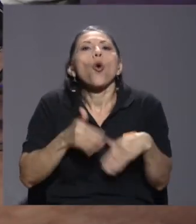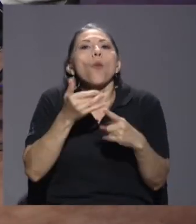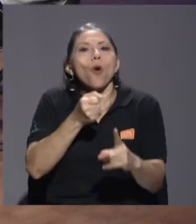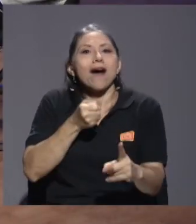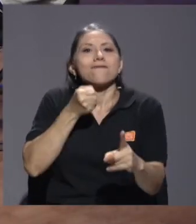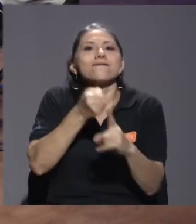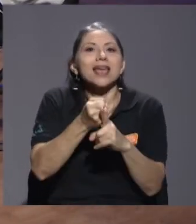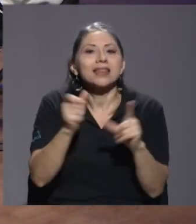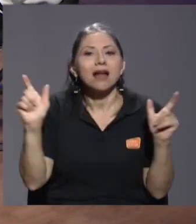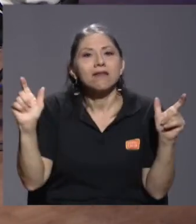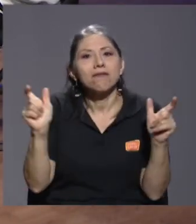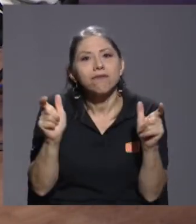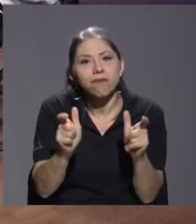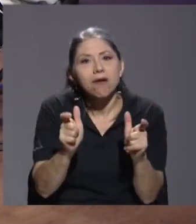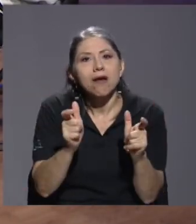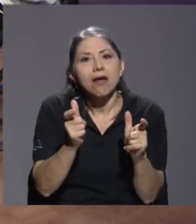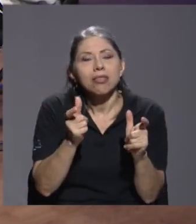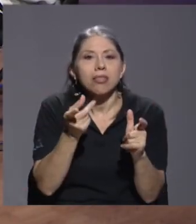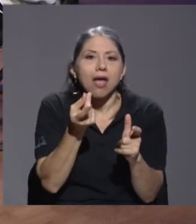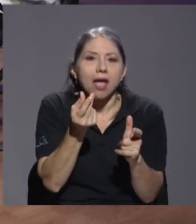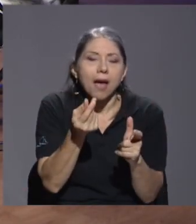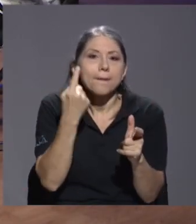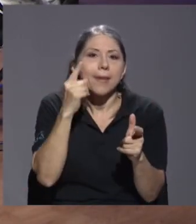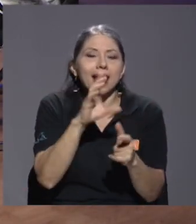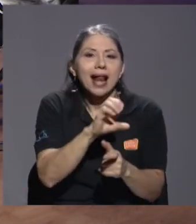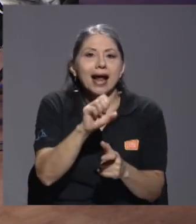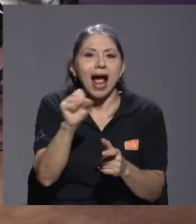rubros. Continuamos.